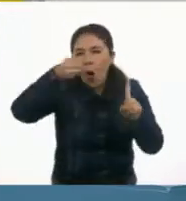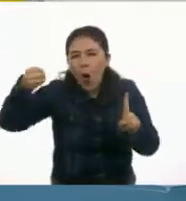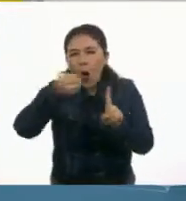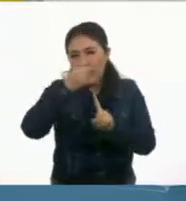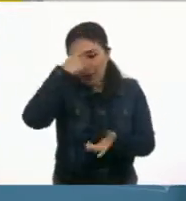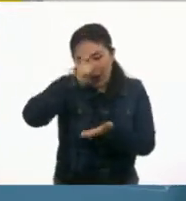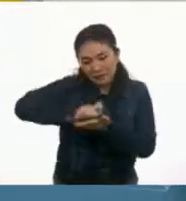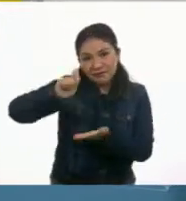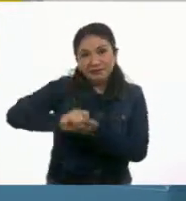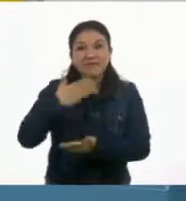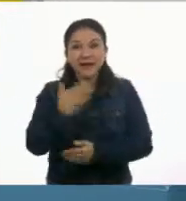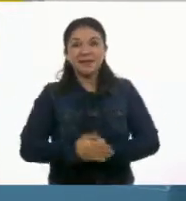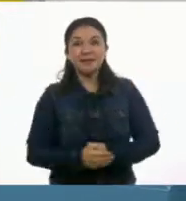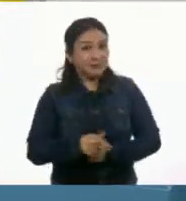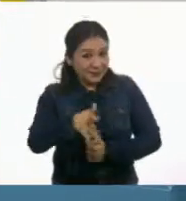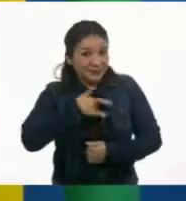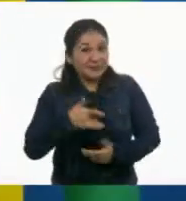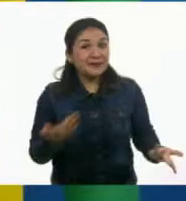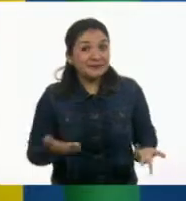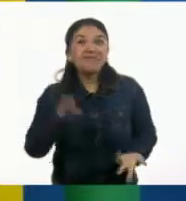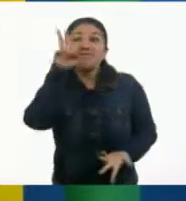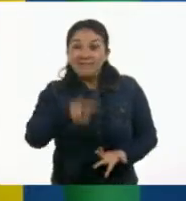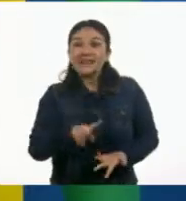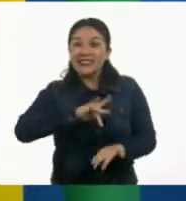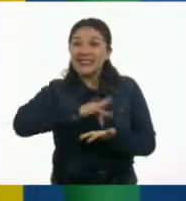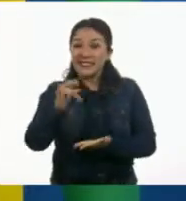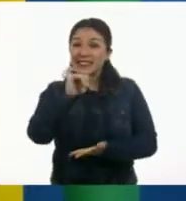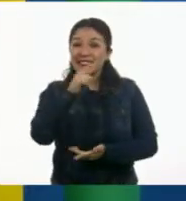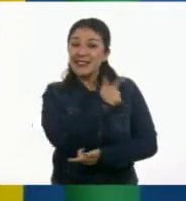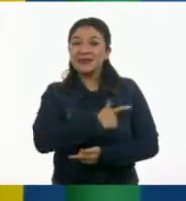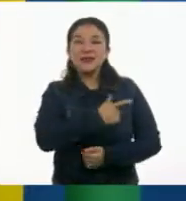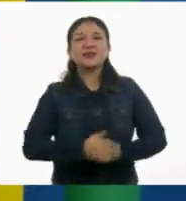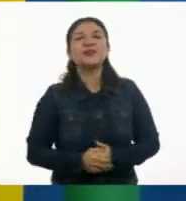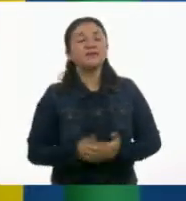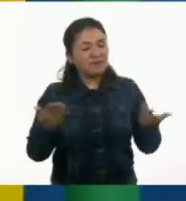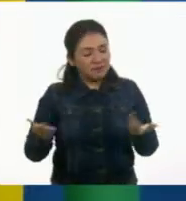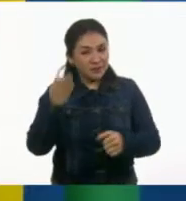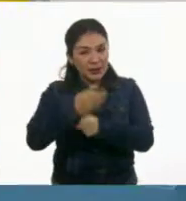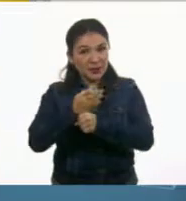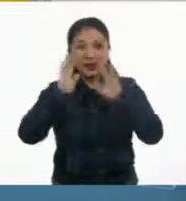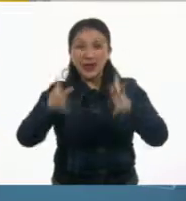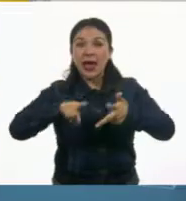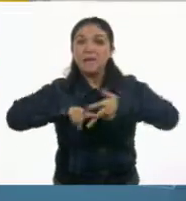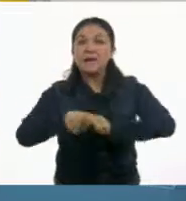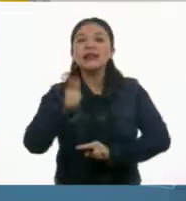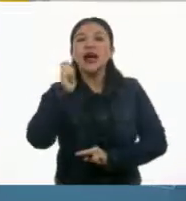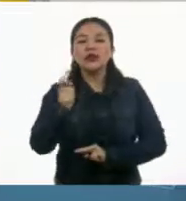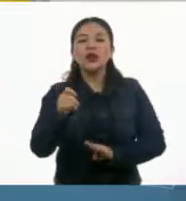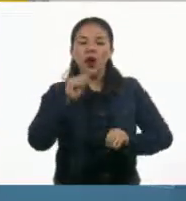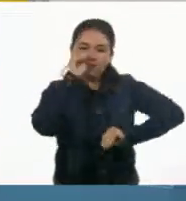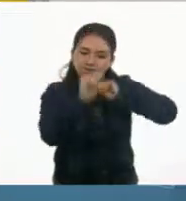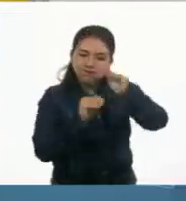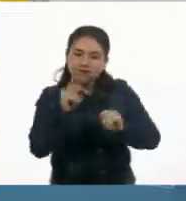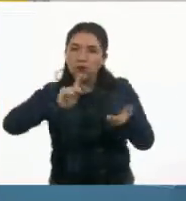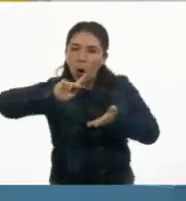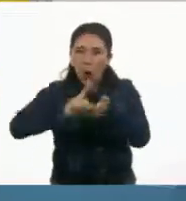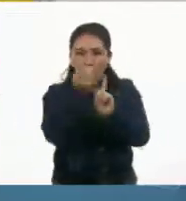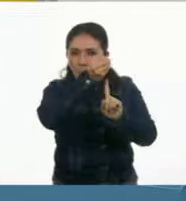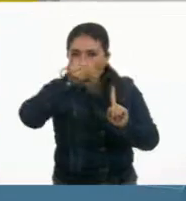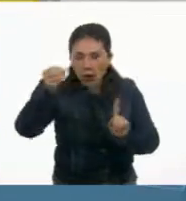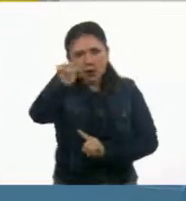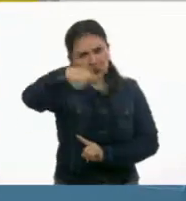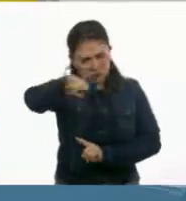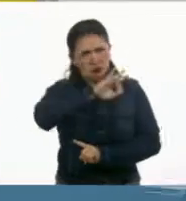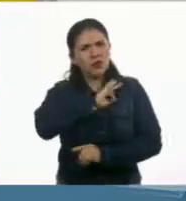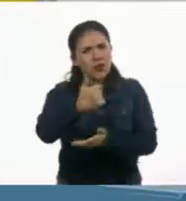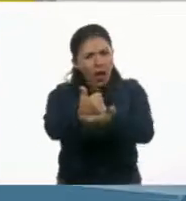textos. ¿Qué les parece? Me parece una excelente idea, profesor. Bueno, pues comencemos con la reconstrucción. En casa pueden